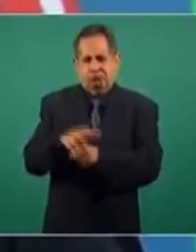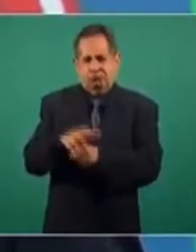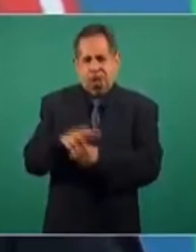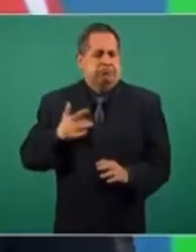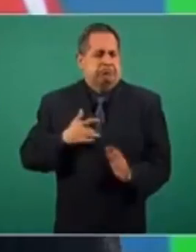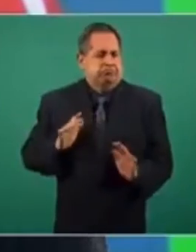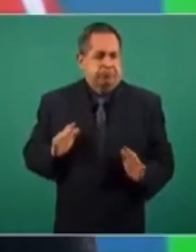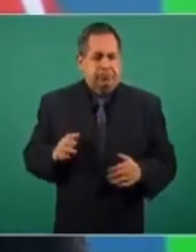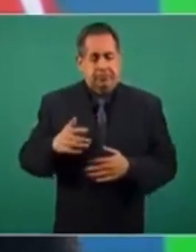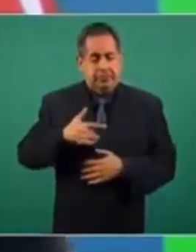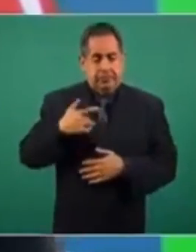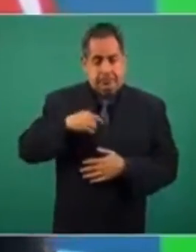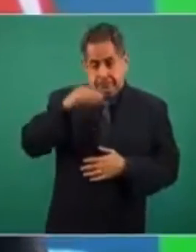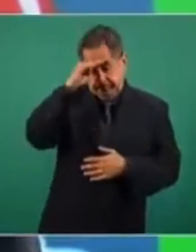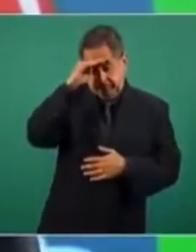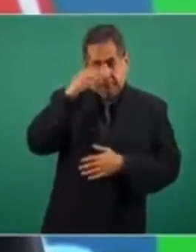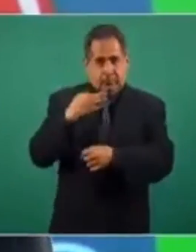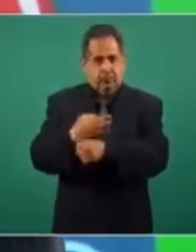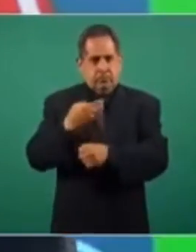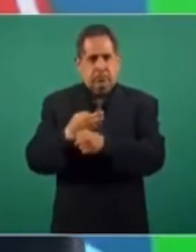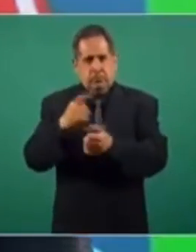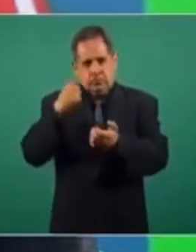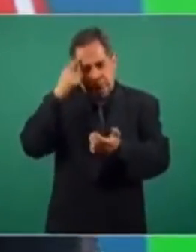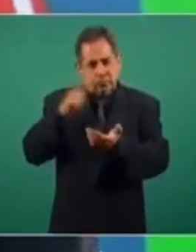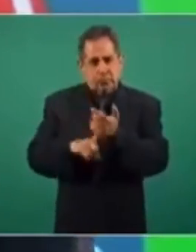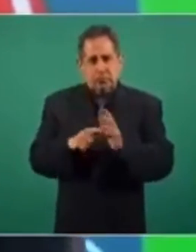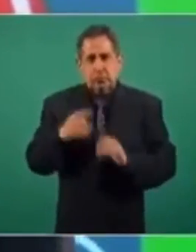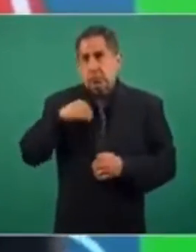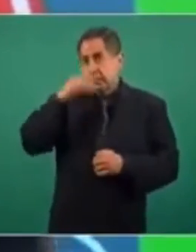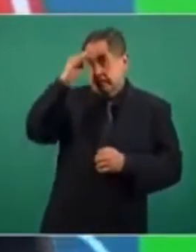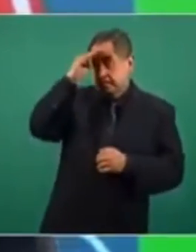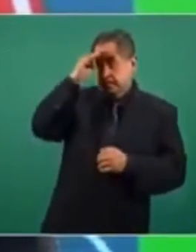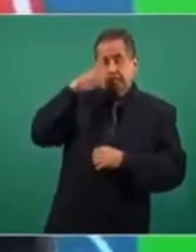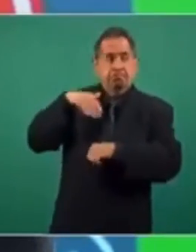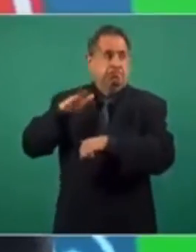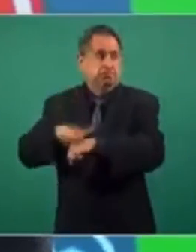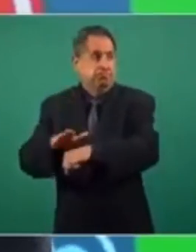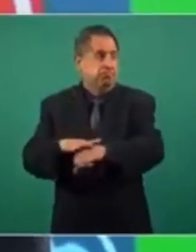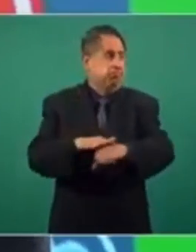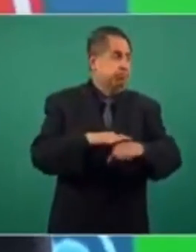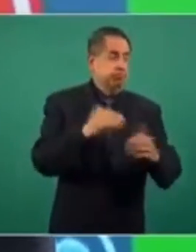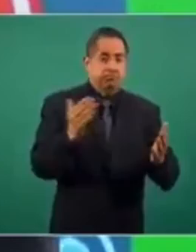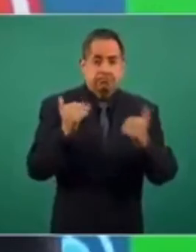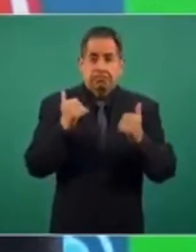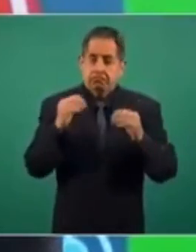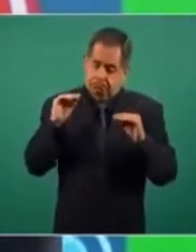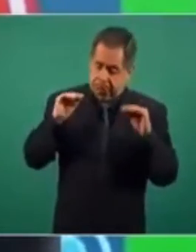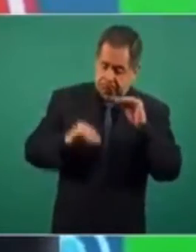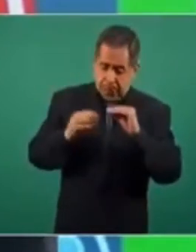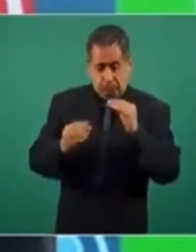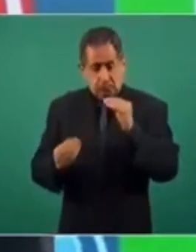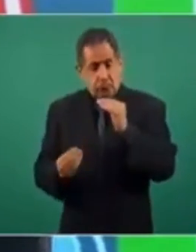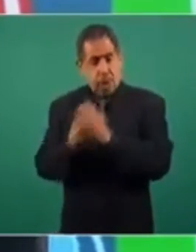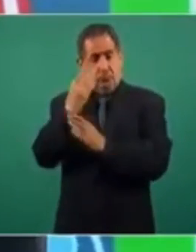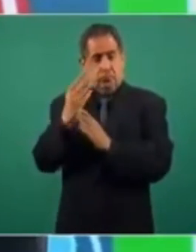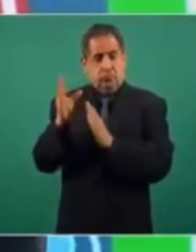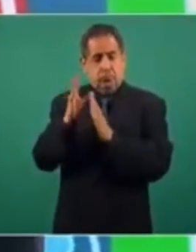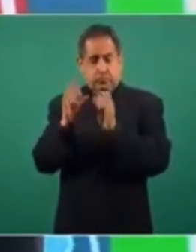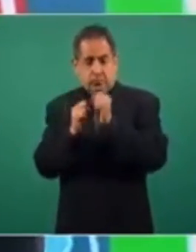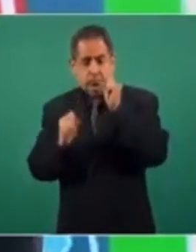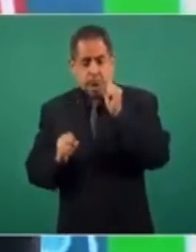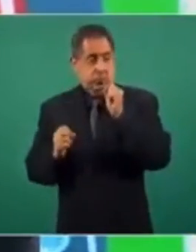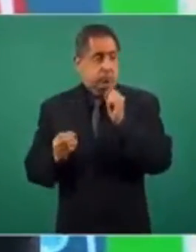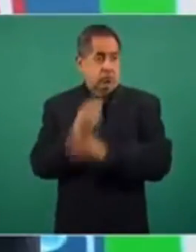pues en realidad en este momento no tenemos previsto que se convoque a una nueva constitución y tampoco que